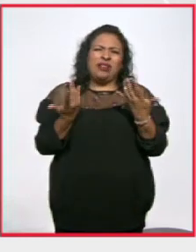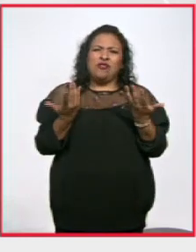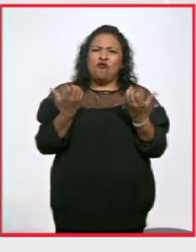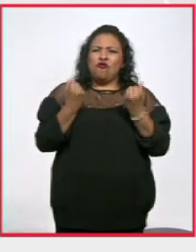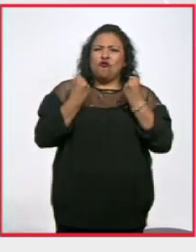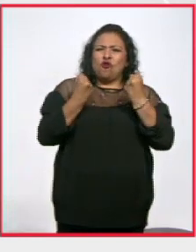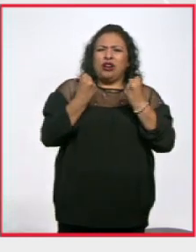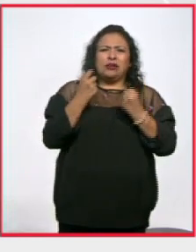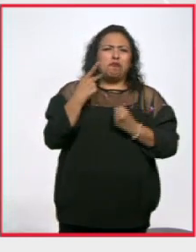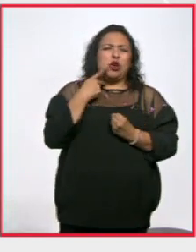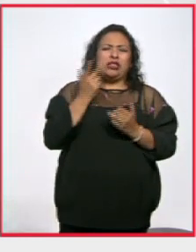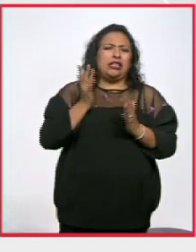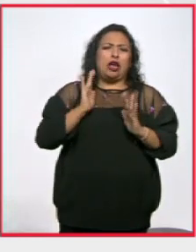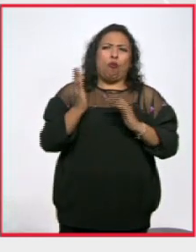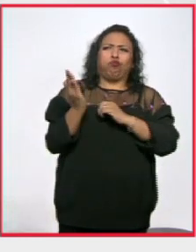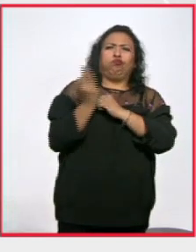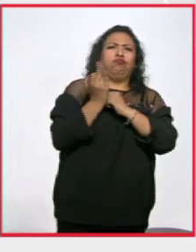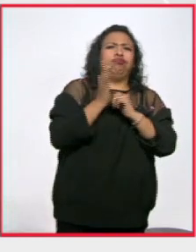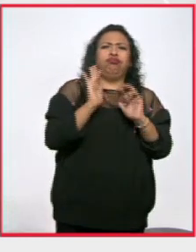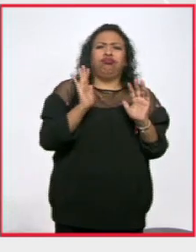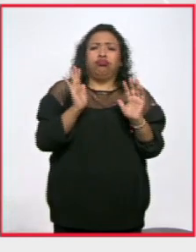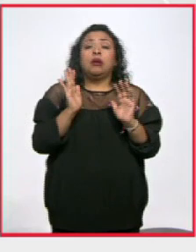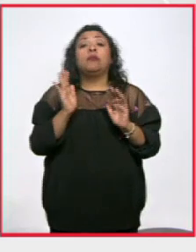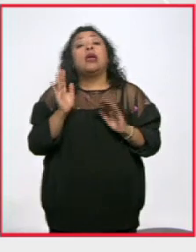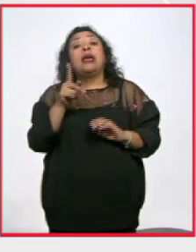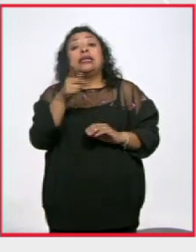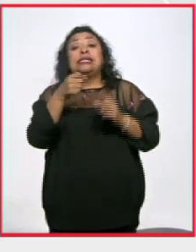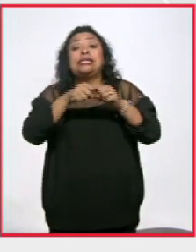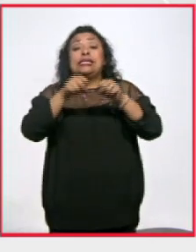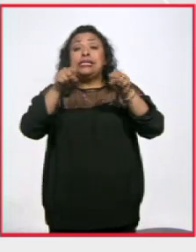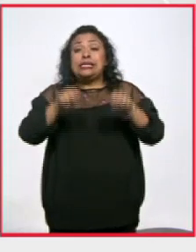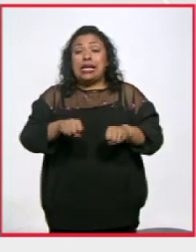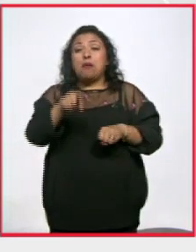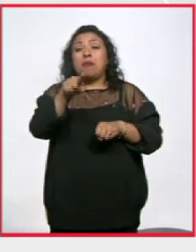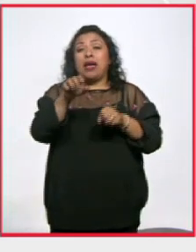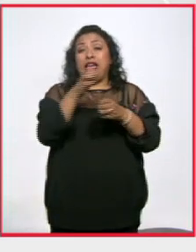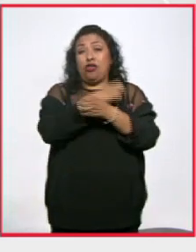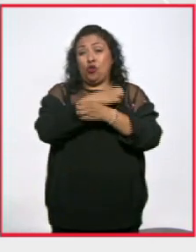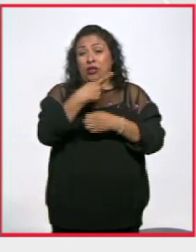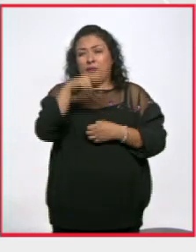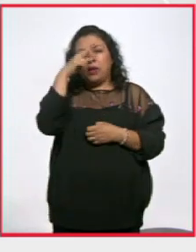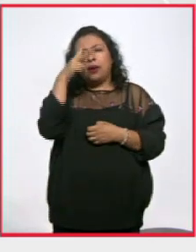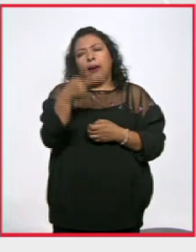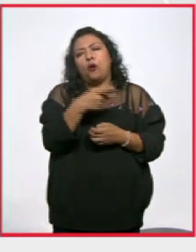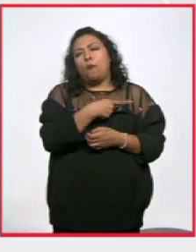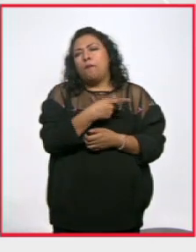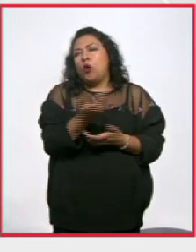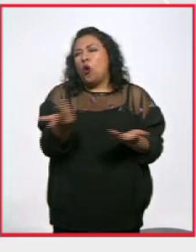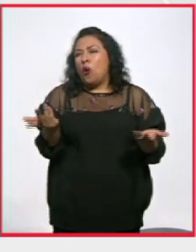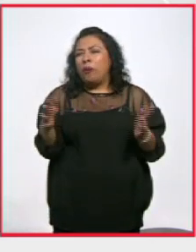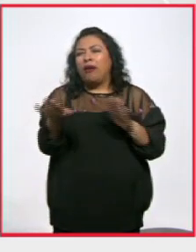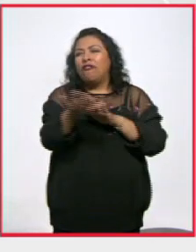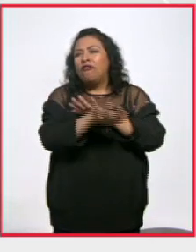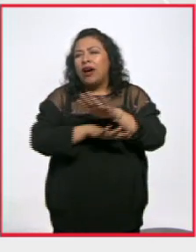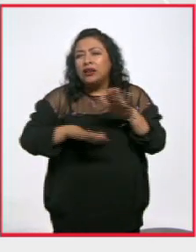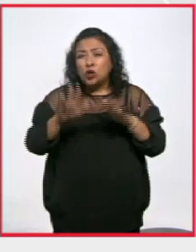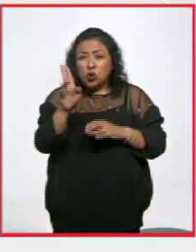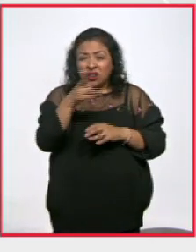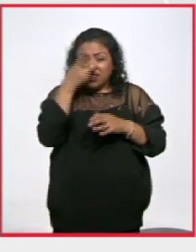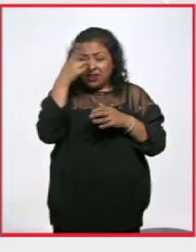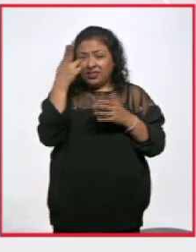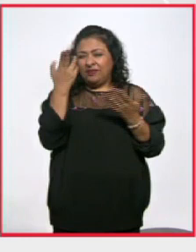gran fuerza política además el sistema educativo mexicano era todavía muy pobre no teníamos una buena